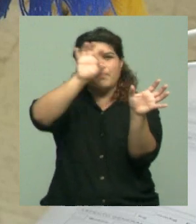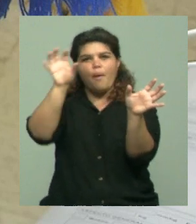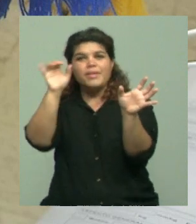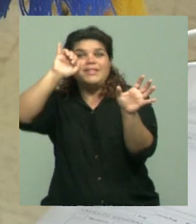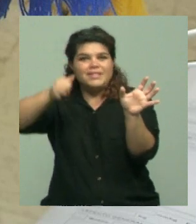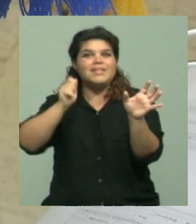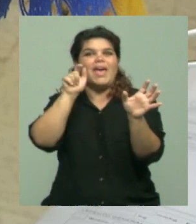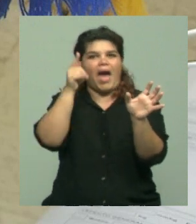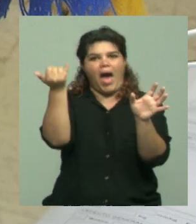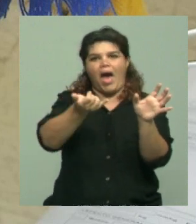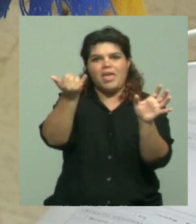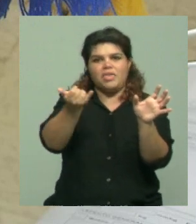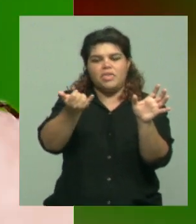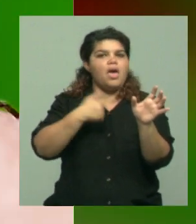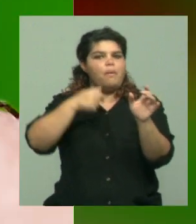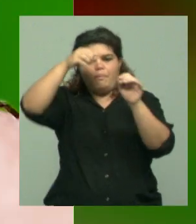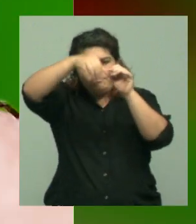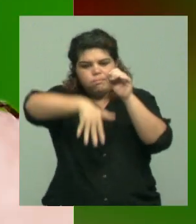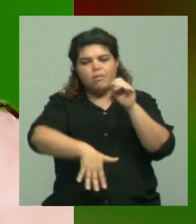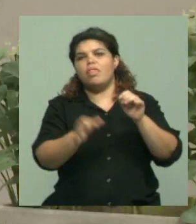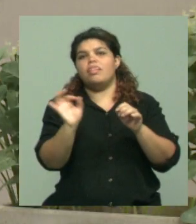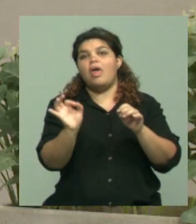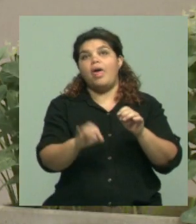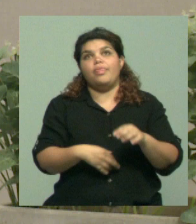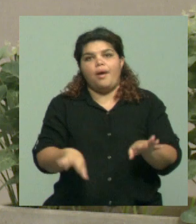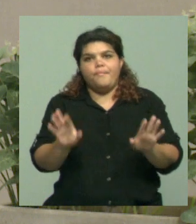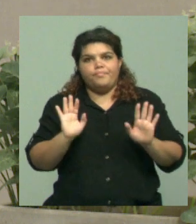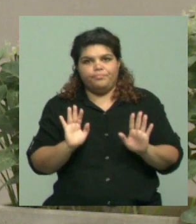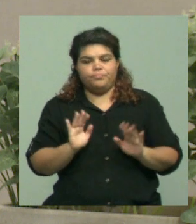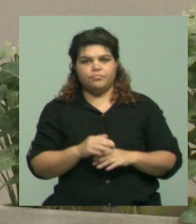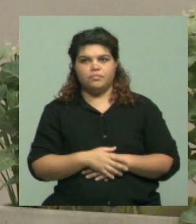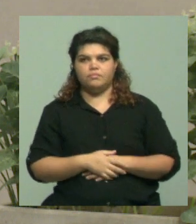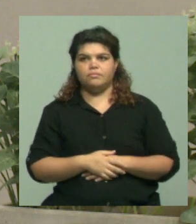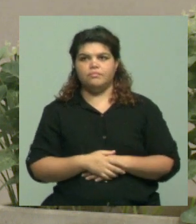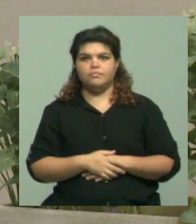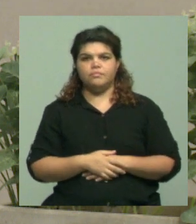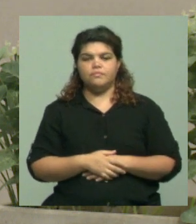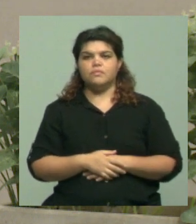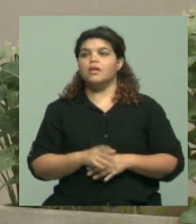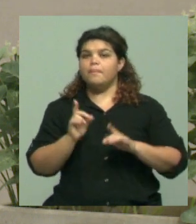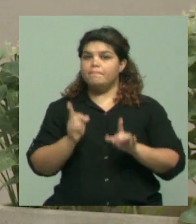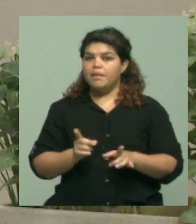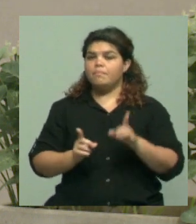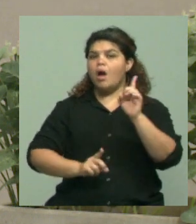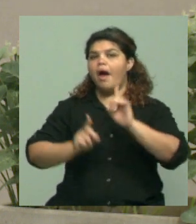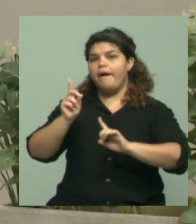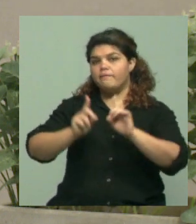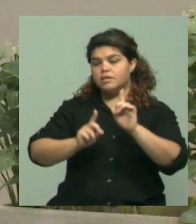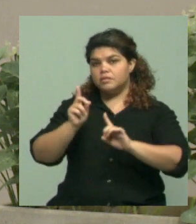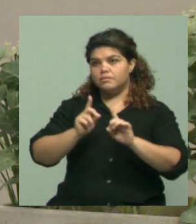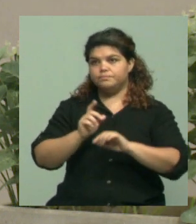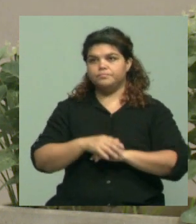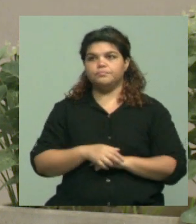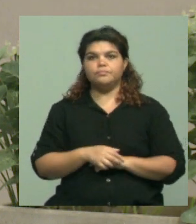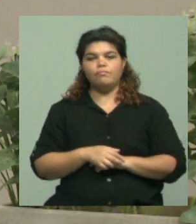tenemos este insecto vector. Diego, vos decías que por ahí podemos llegar a tener casos que obviamente tienen que ver con el